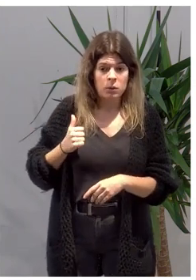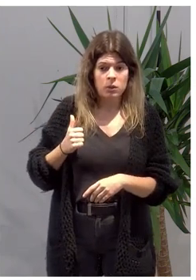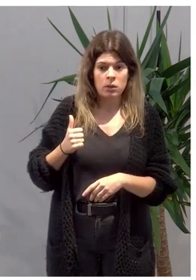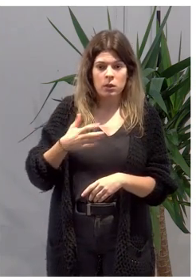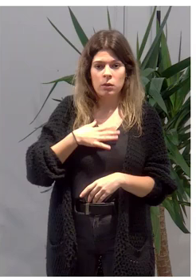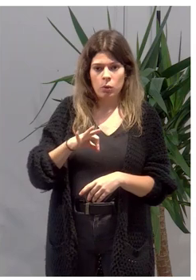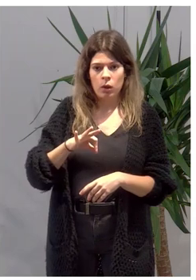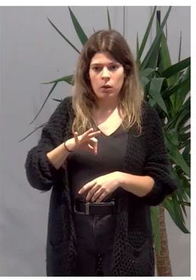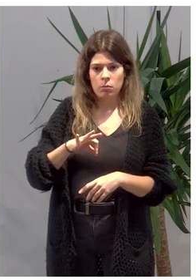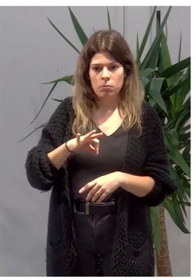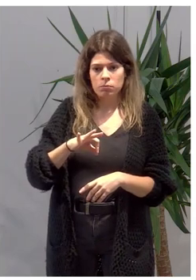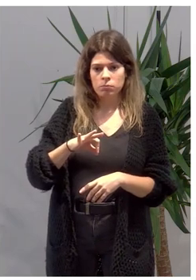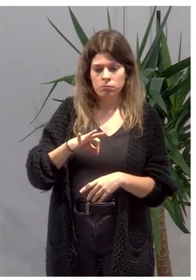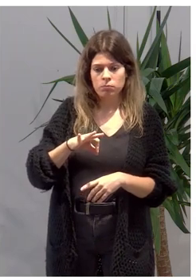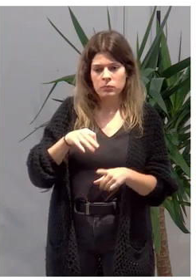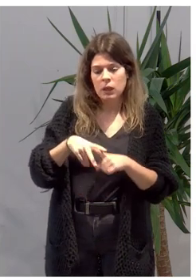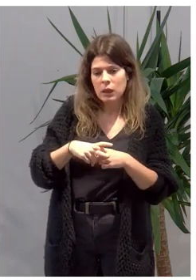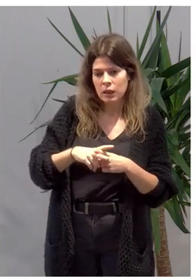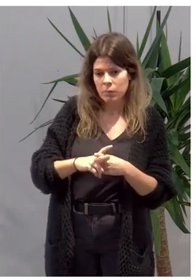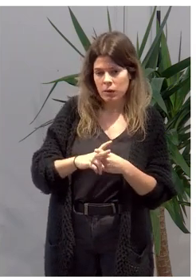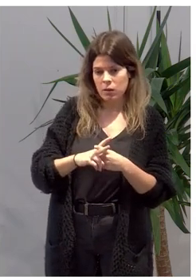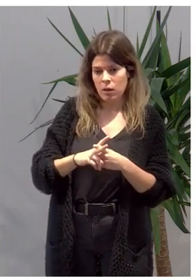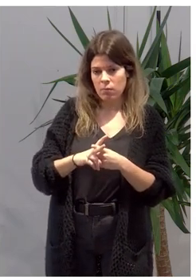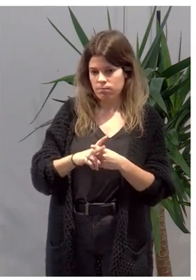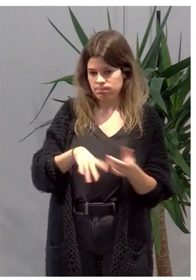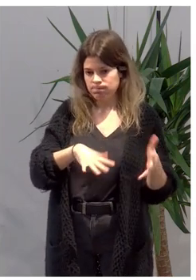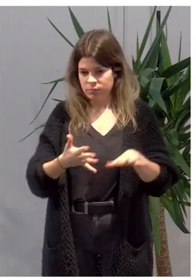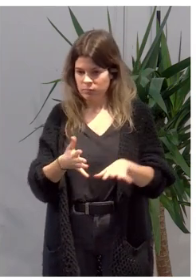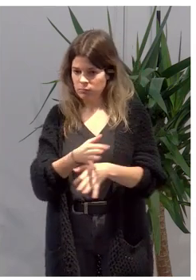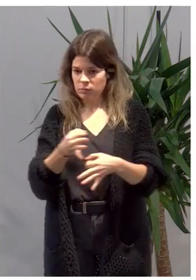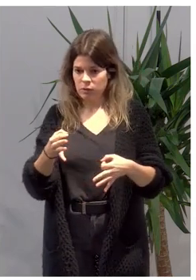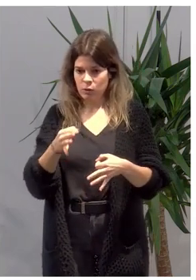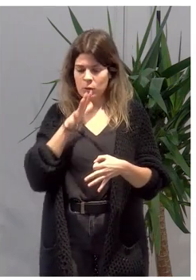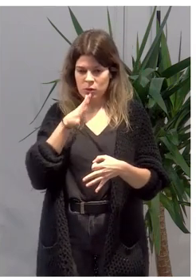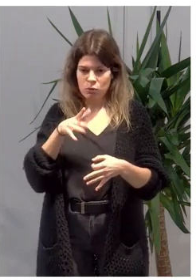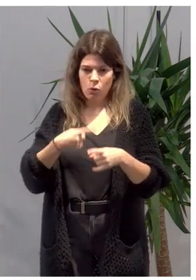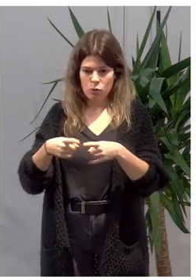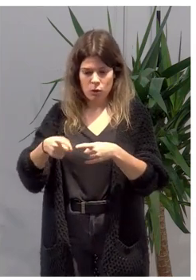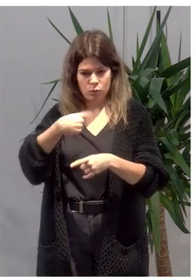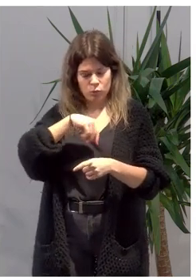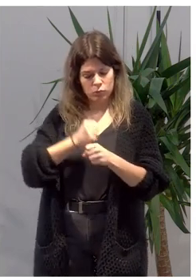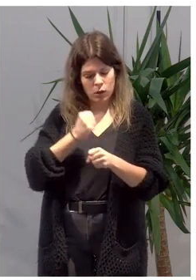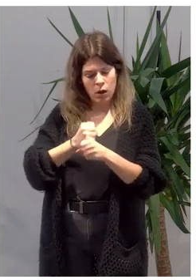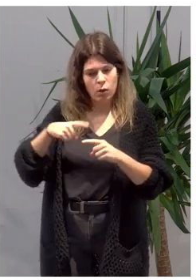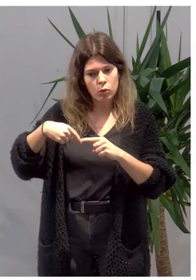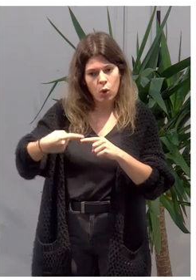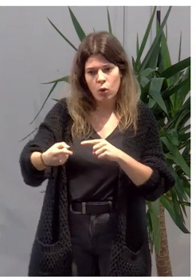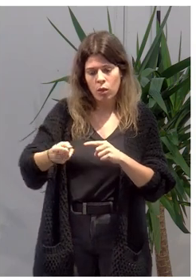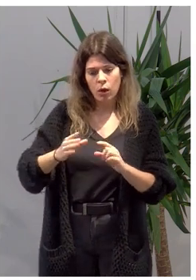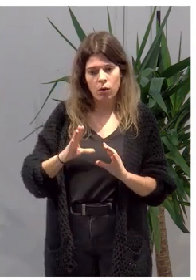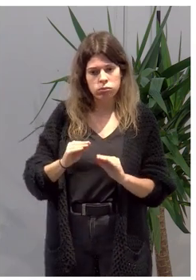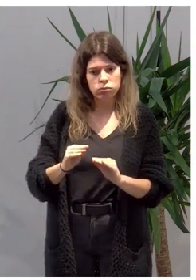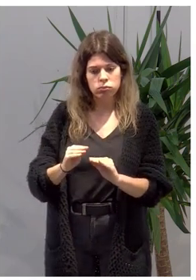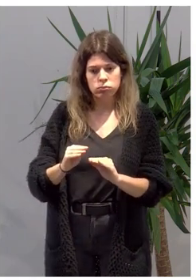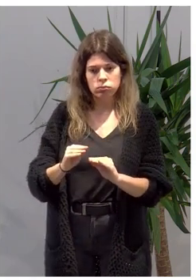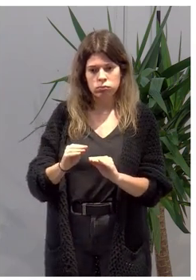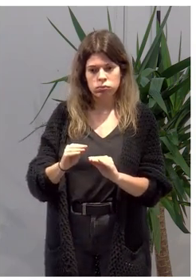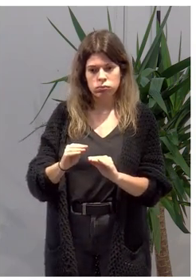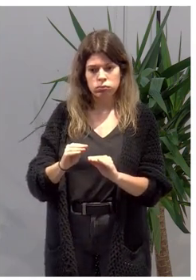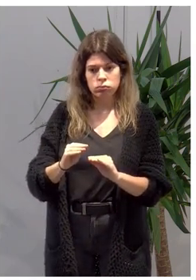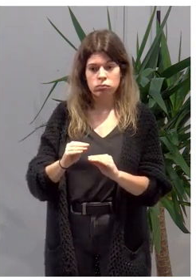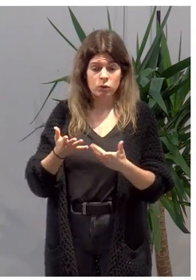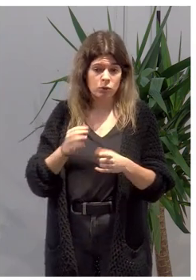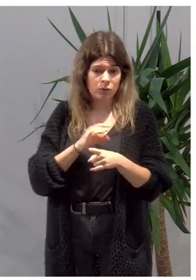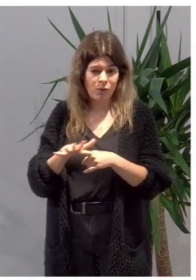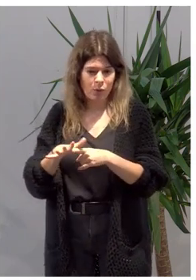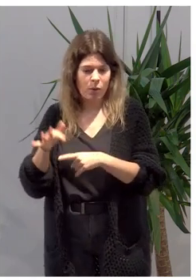hacer efectiva esta herramienta como elemento de nuestro trabajo diario y que verdaderamente eso pueda tener una repercusión